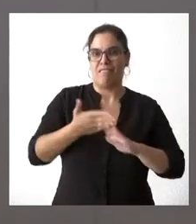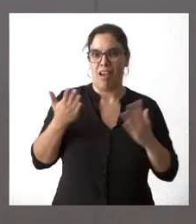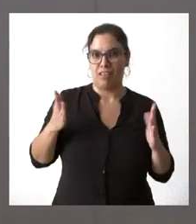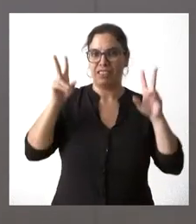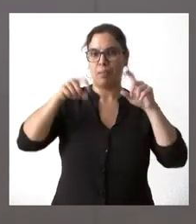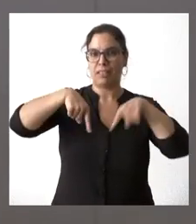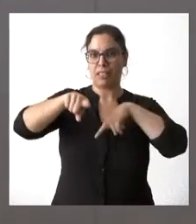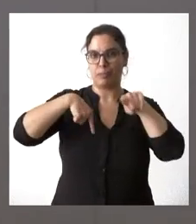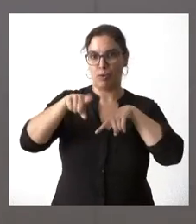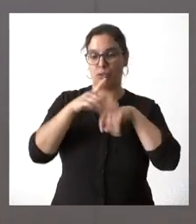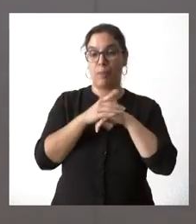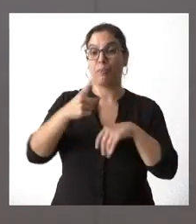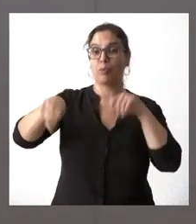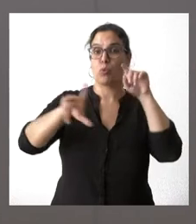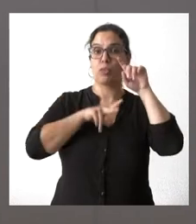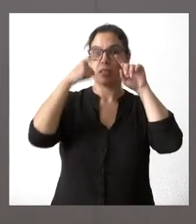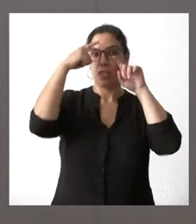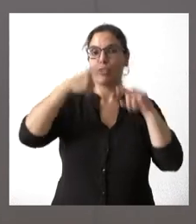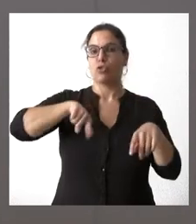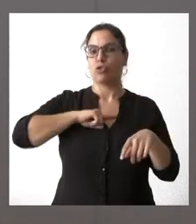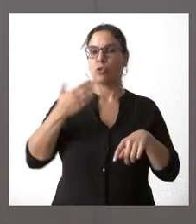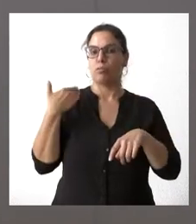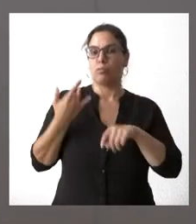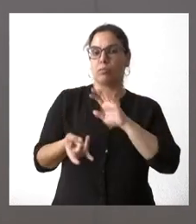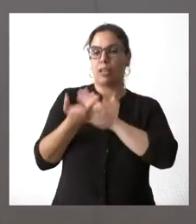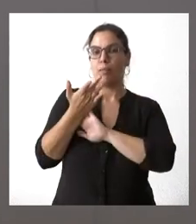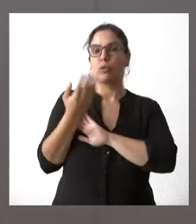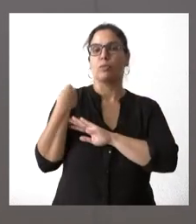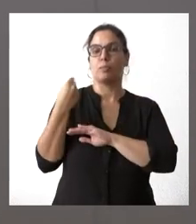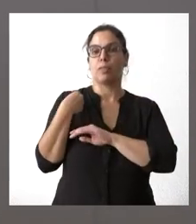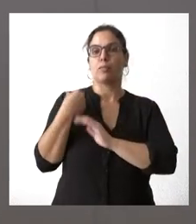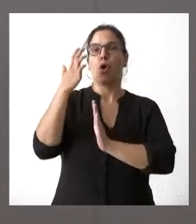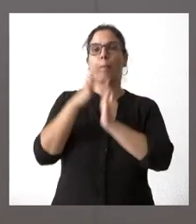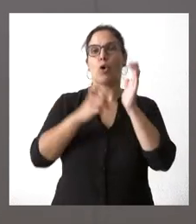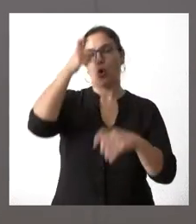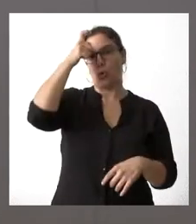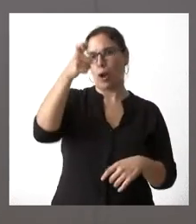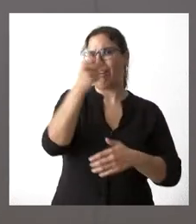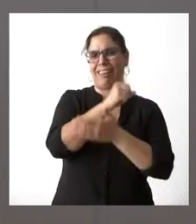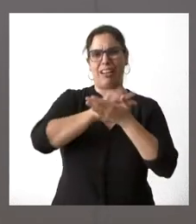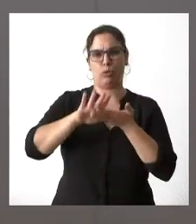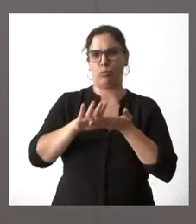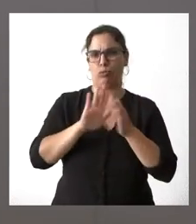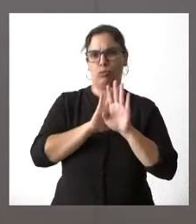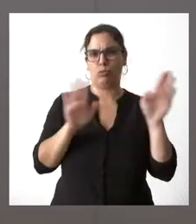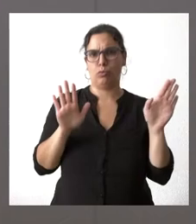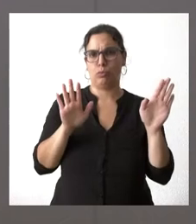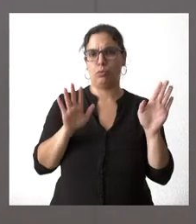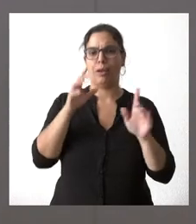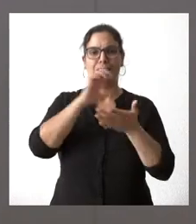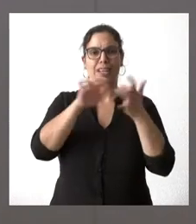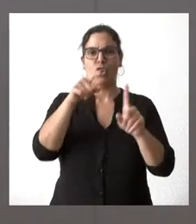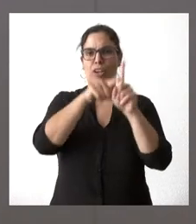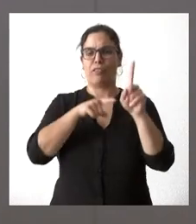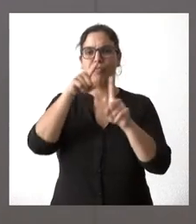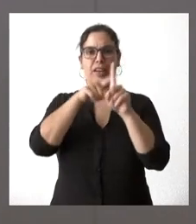transporte. Saben ustedes que nosotros pusimos en marcha en su momento el bono rural y lo hicimos totalmente gratuito. Castilla es la referencia en lo que